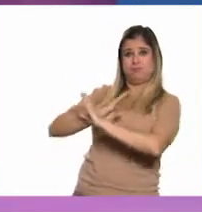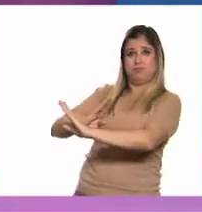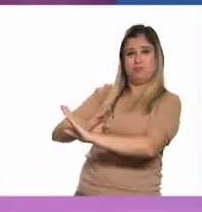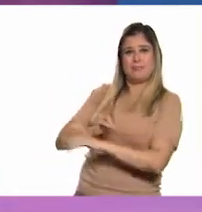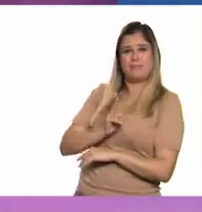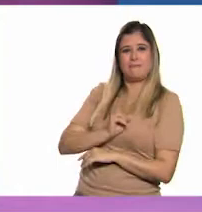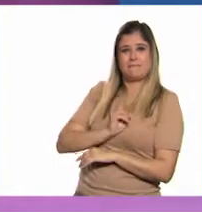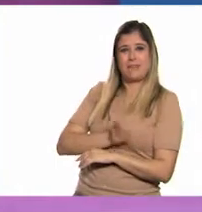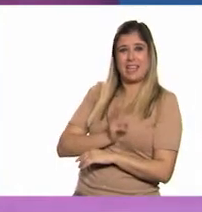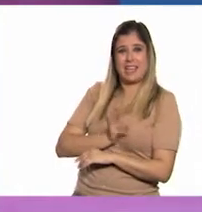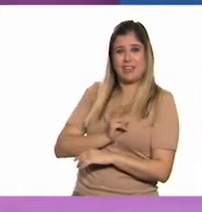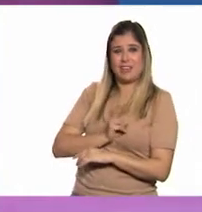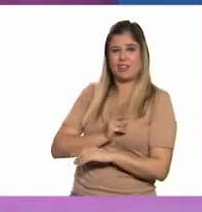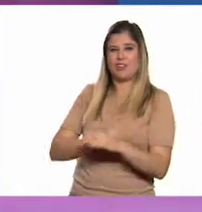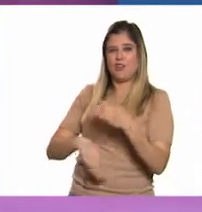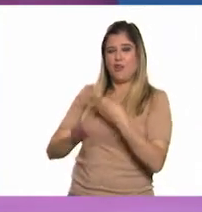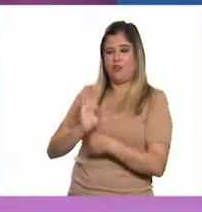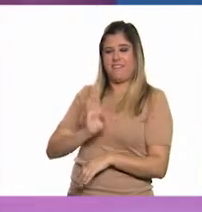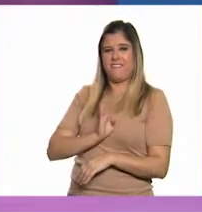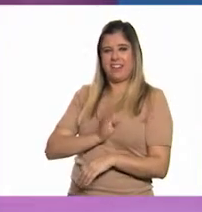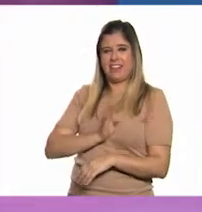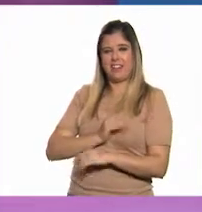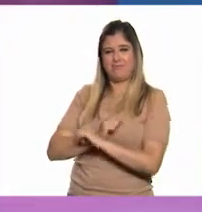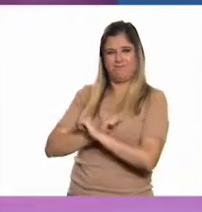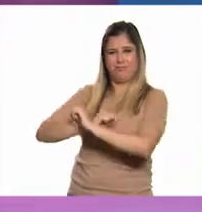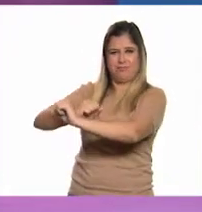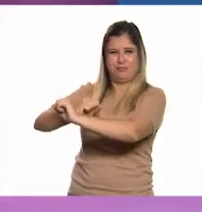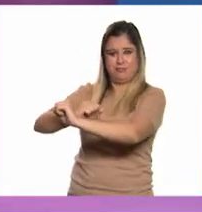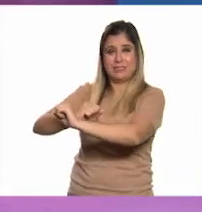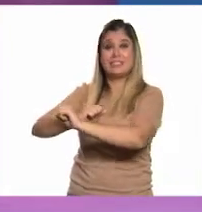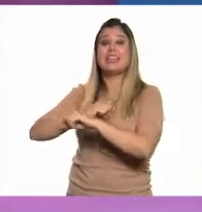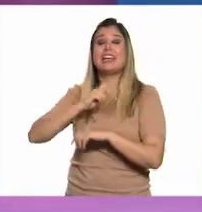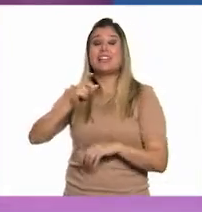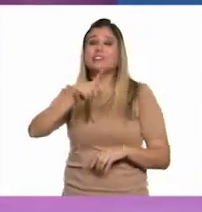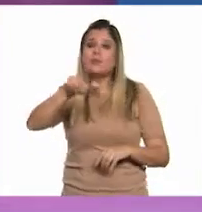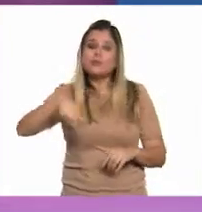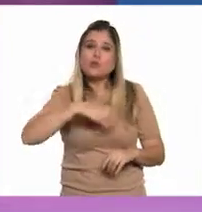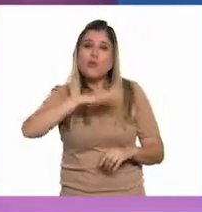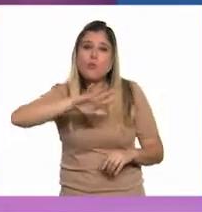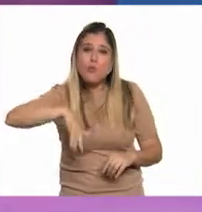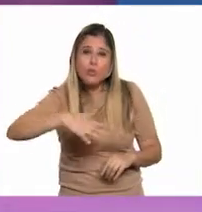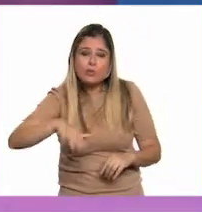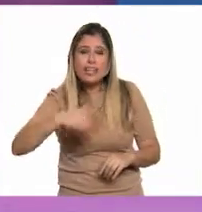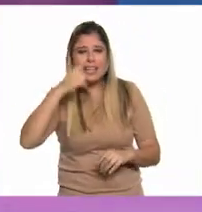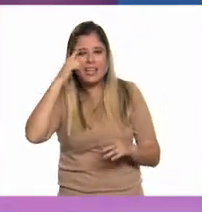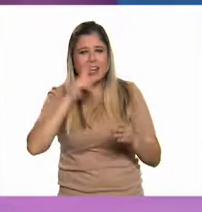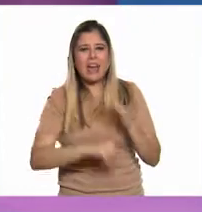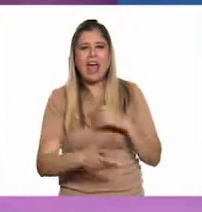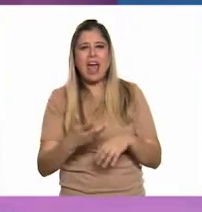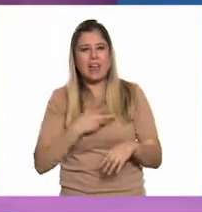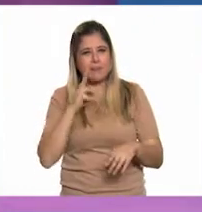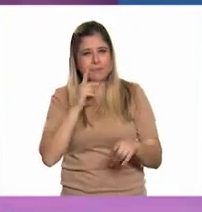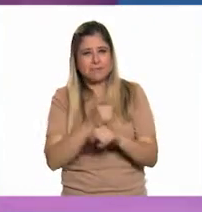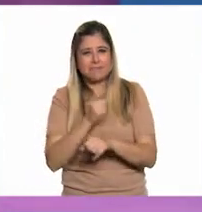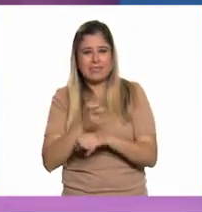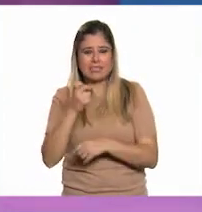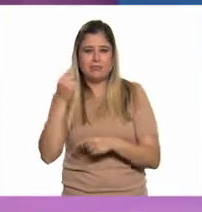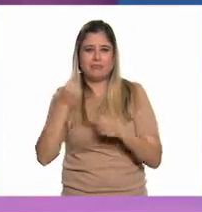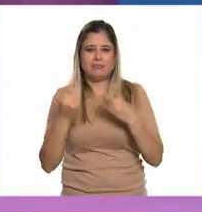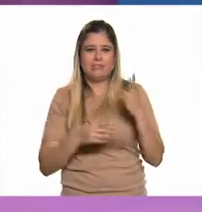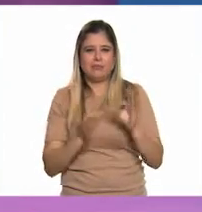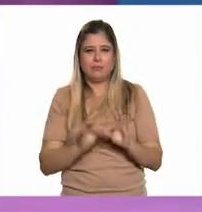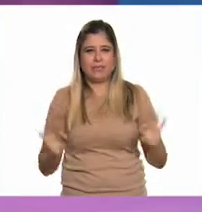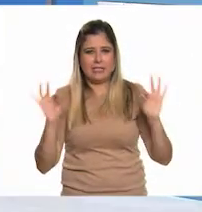y contra las bacterias. Entonces, lo que busquemos, pues creo que tiene que considerar estos elementos.